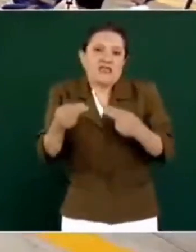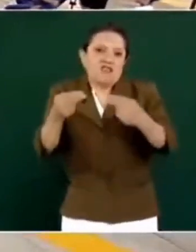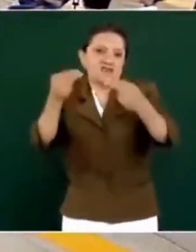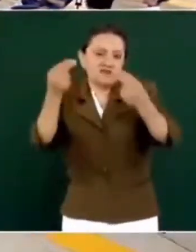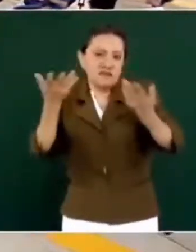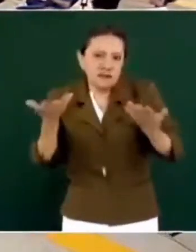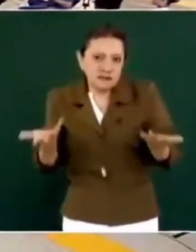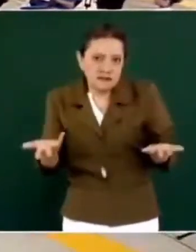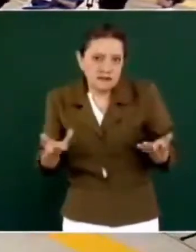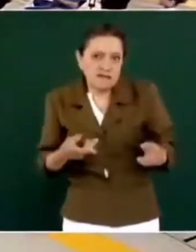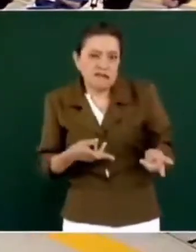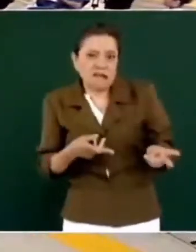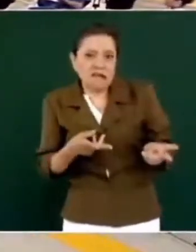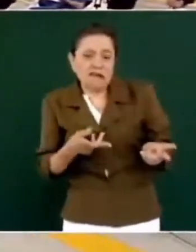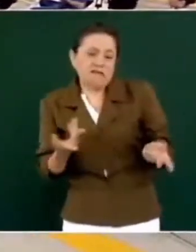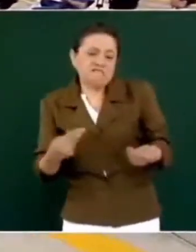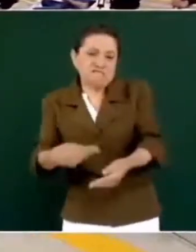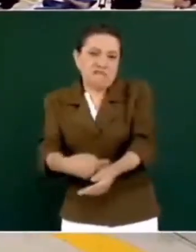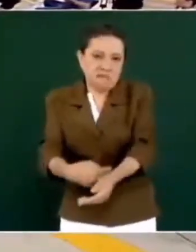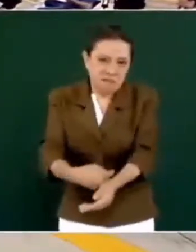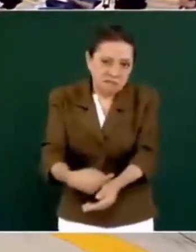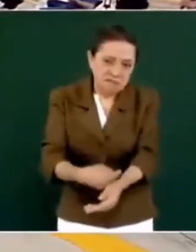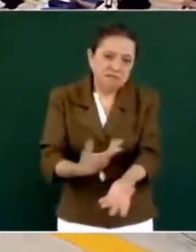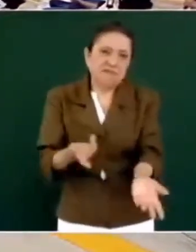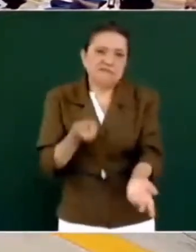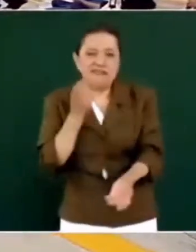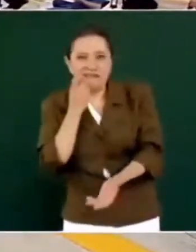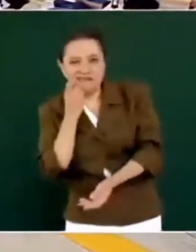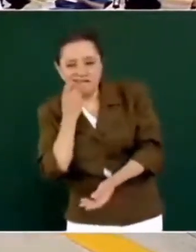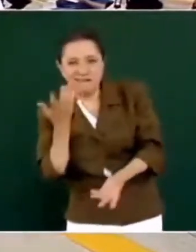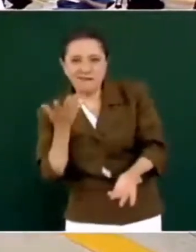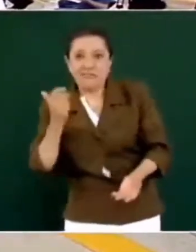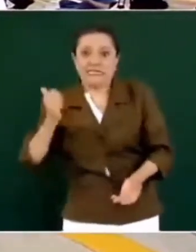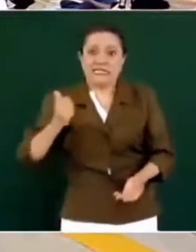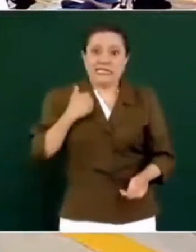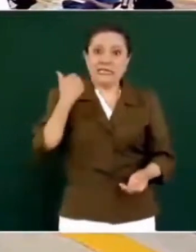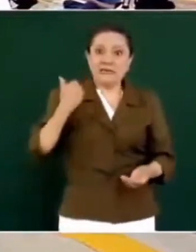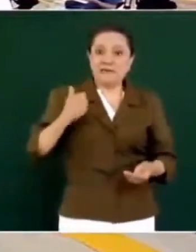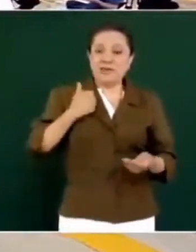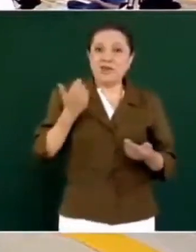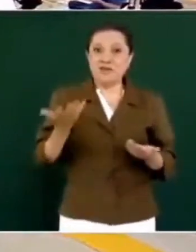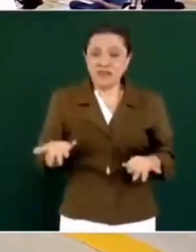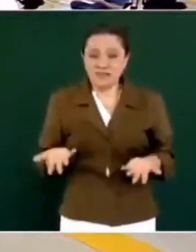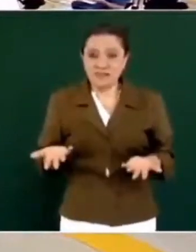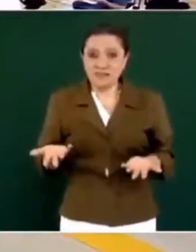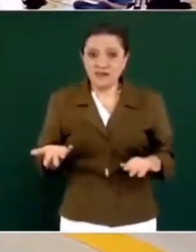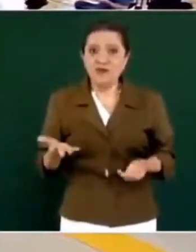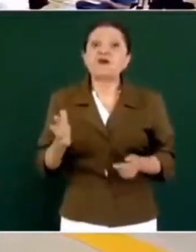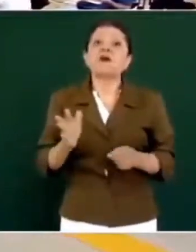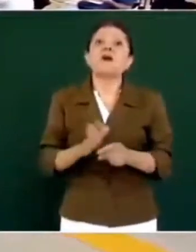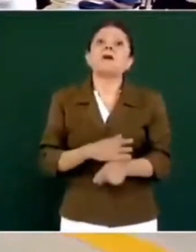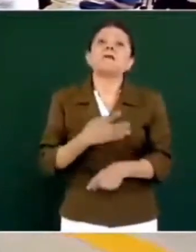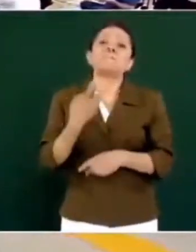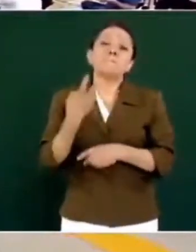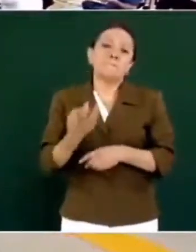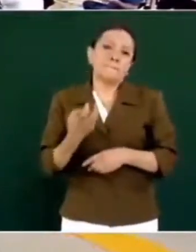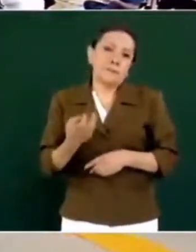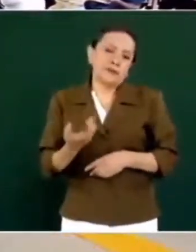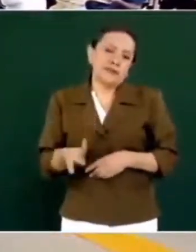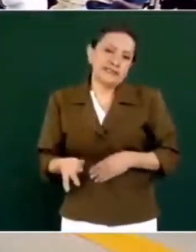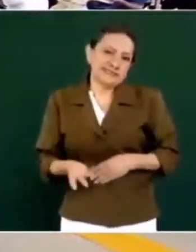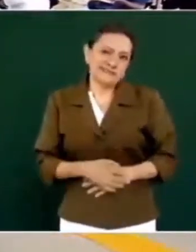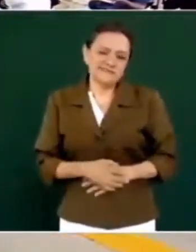sacar provecho. Entonces es